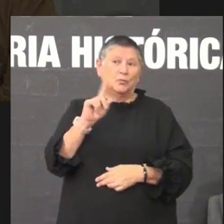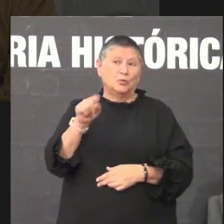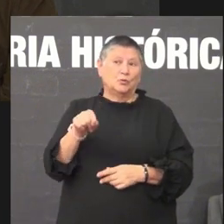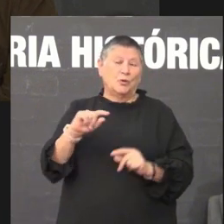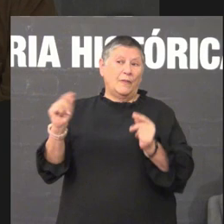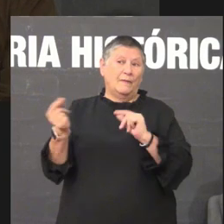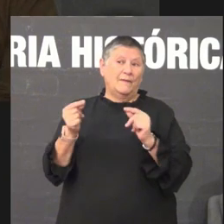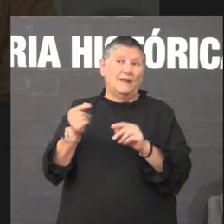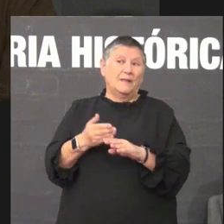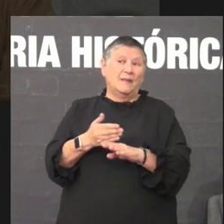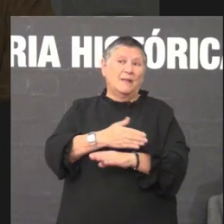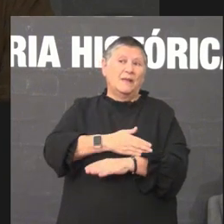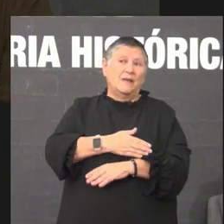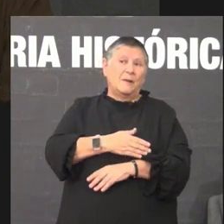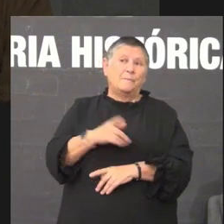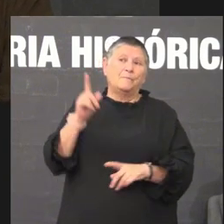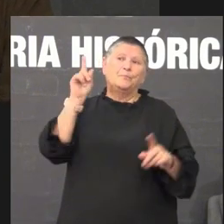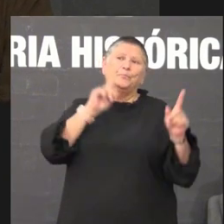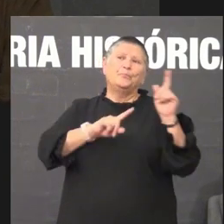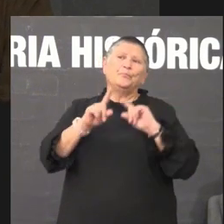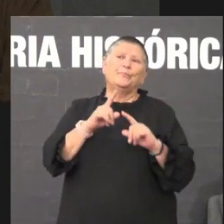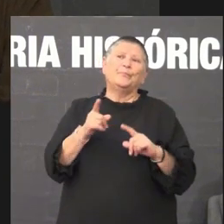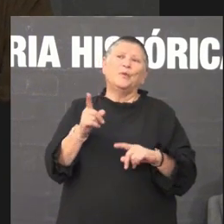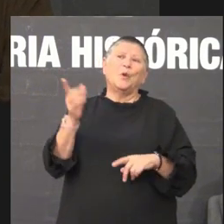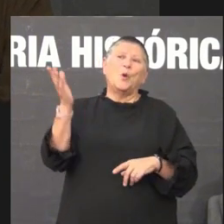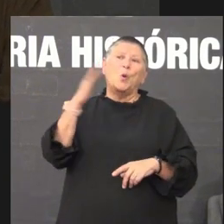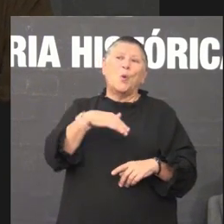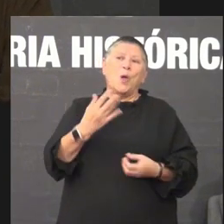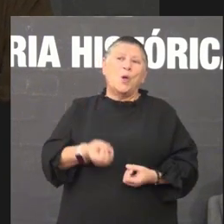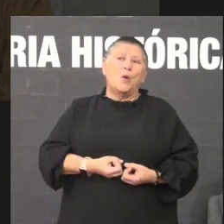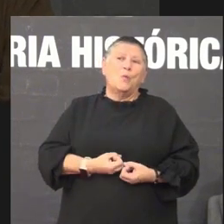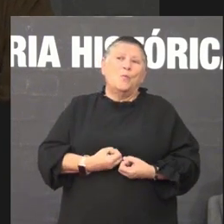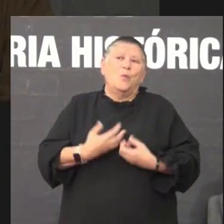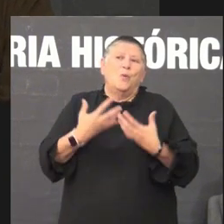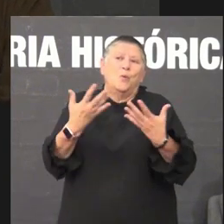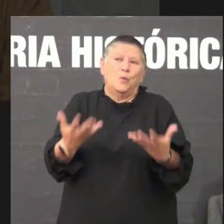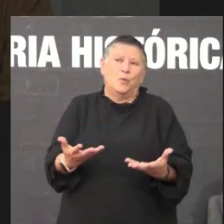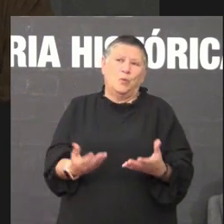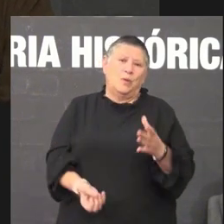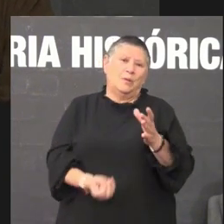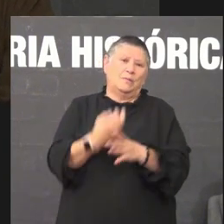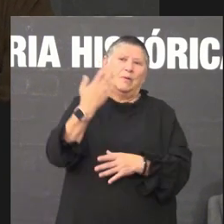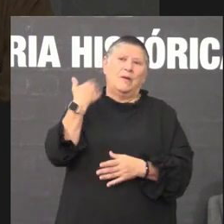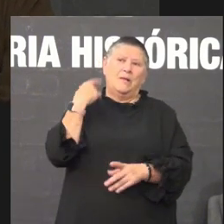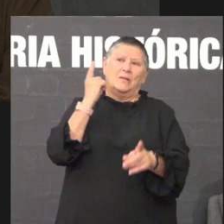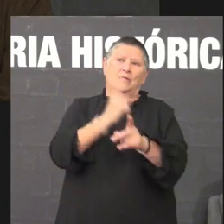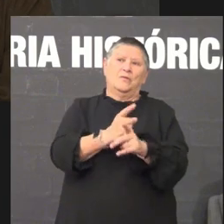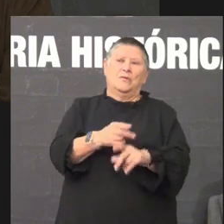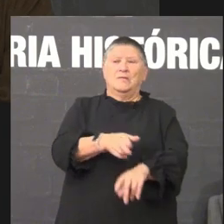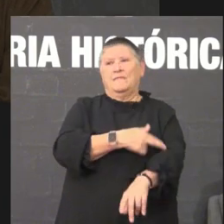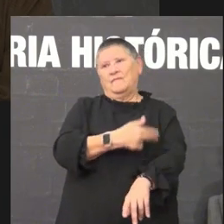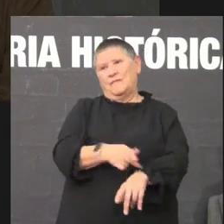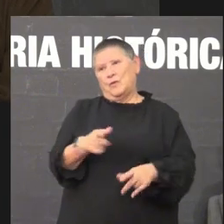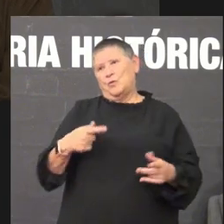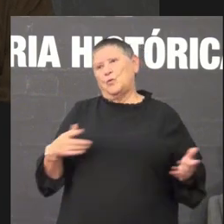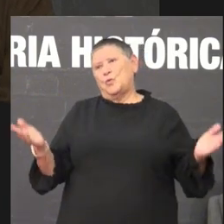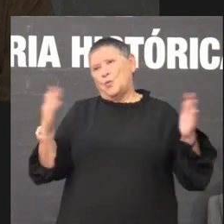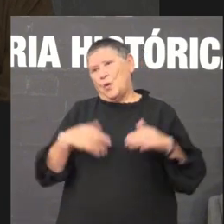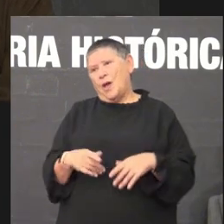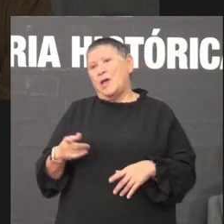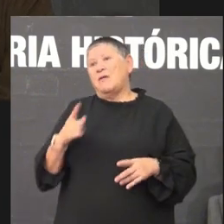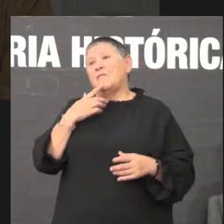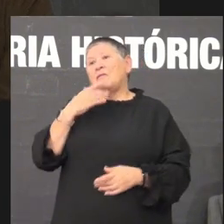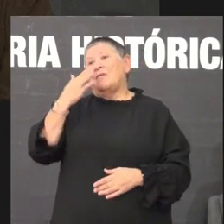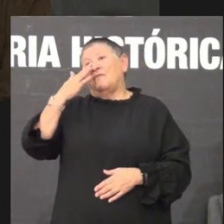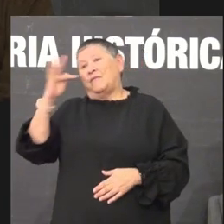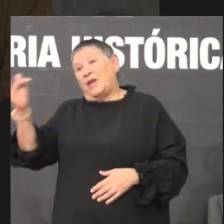que un dos grandes problemas que temos é que non hai vontade expresa de institucionalizar a cultura antifascista en España que esa é a grande diferenza que temos con a Franza